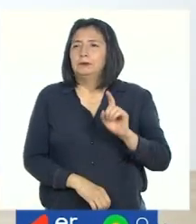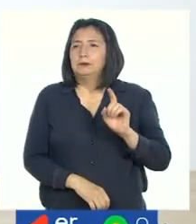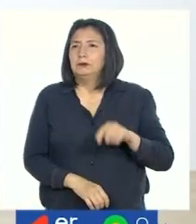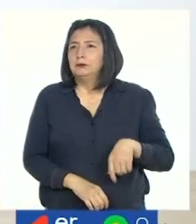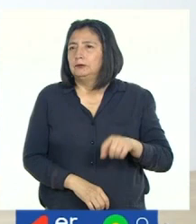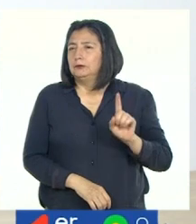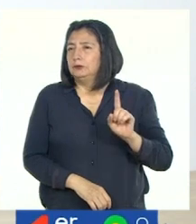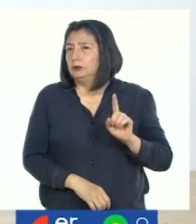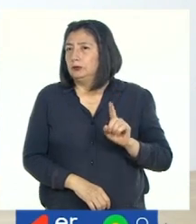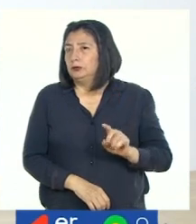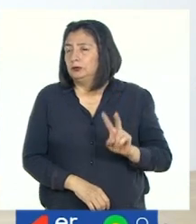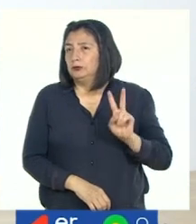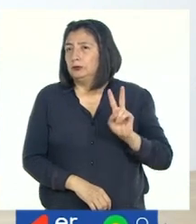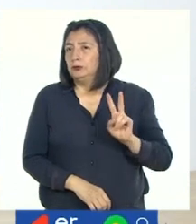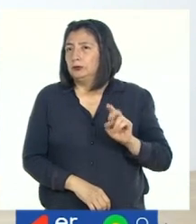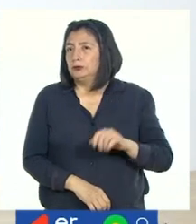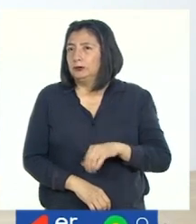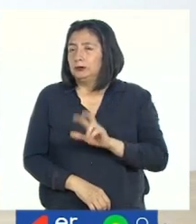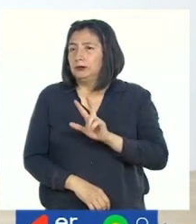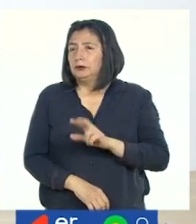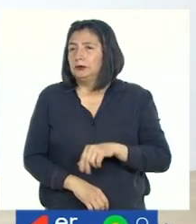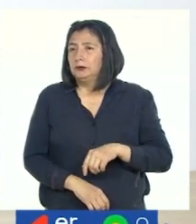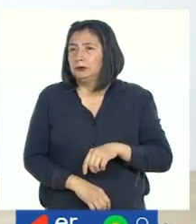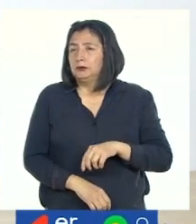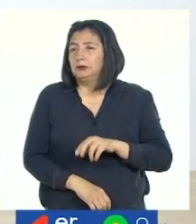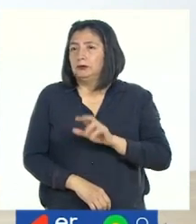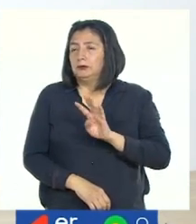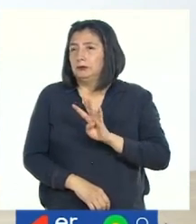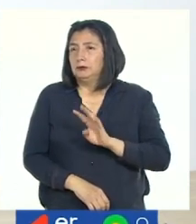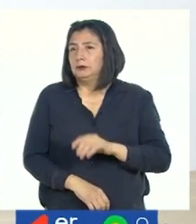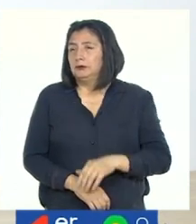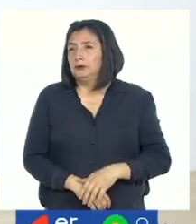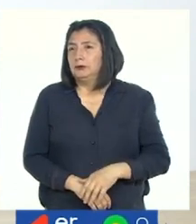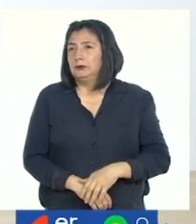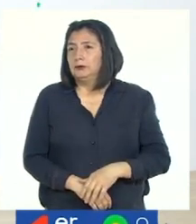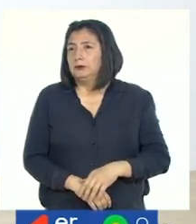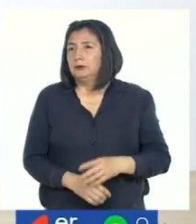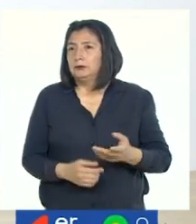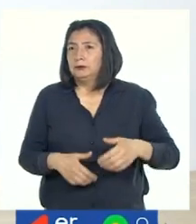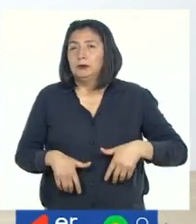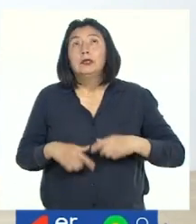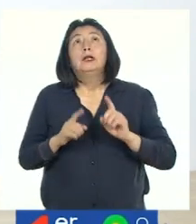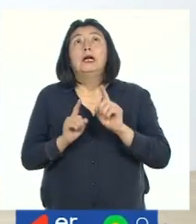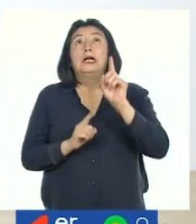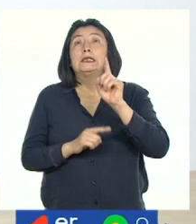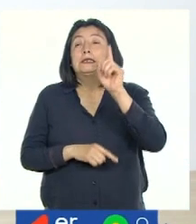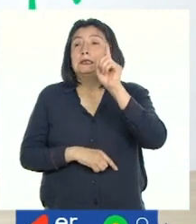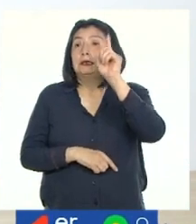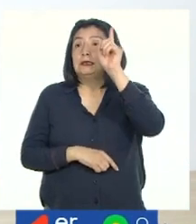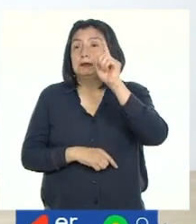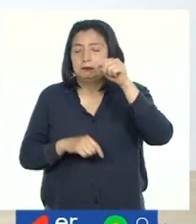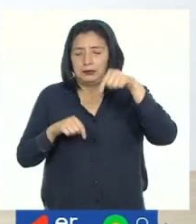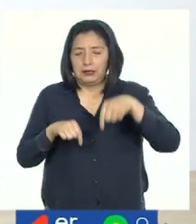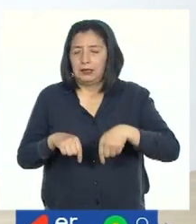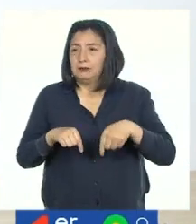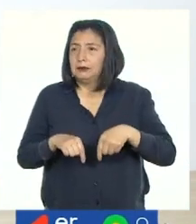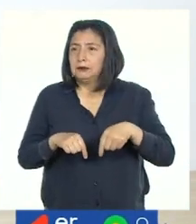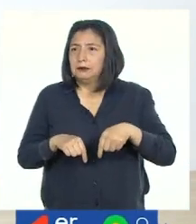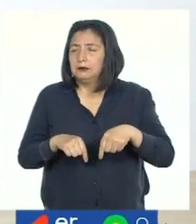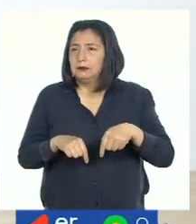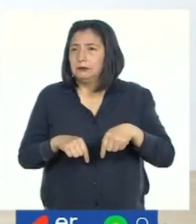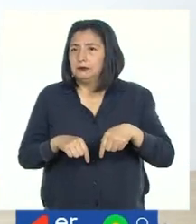Piernita, piernita, piernita, piernita. Arriba, abajo.